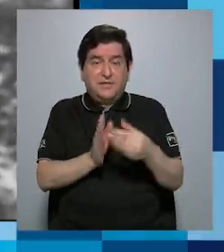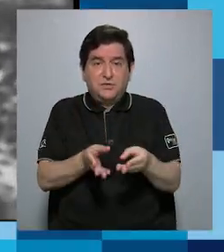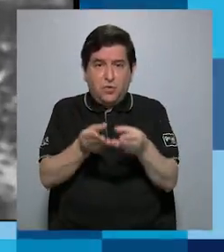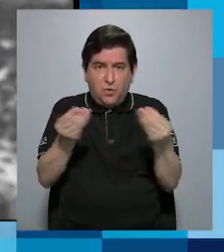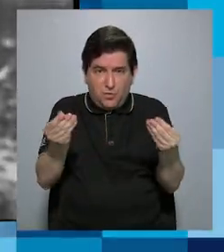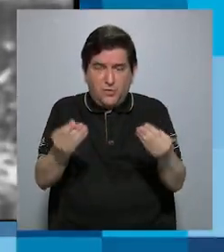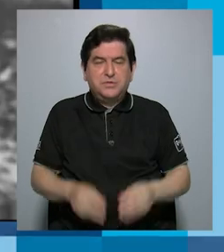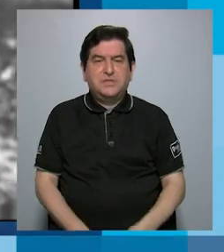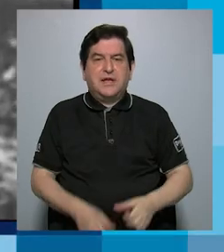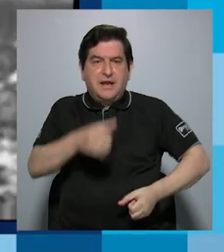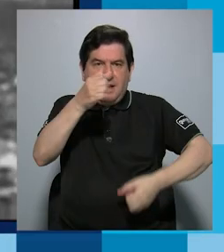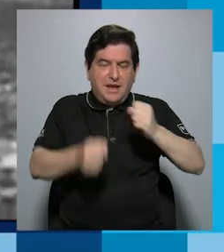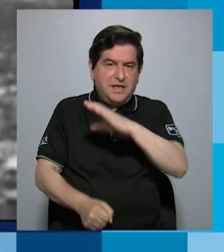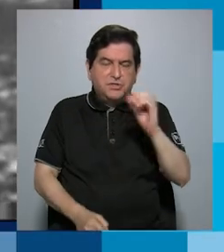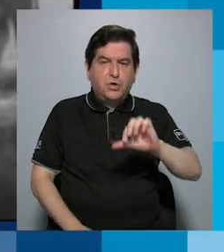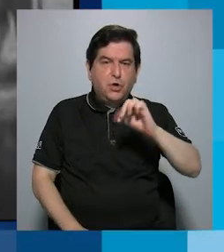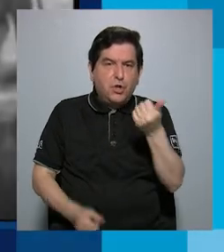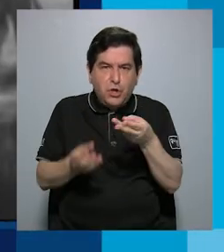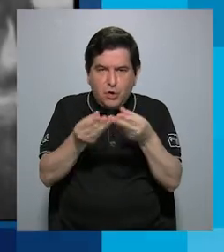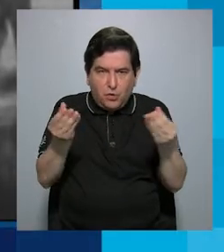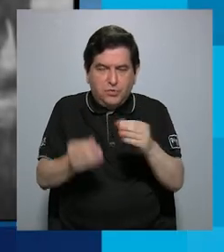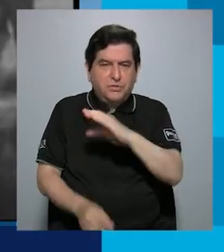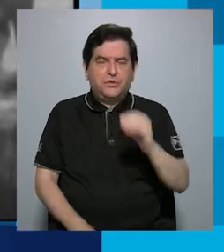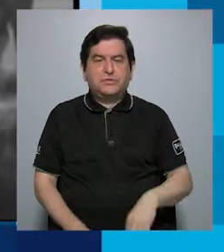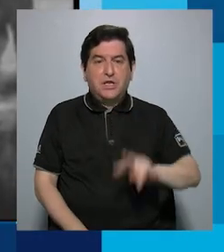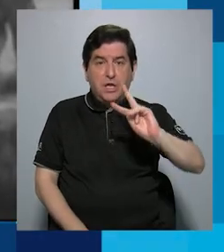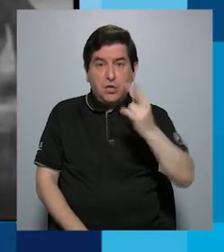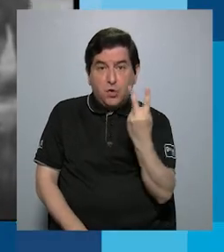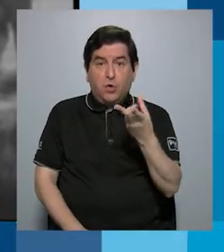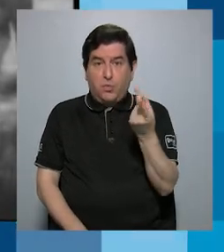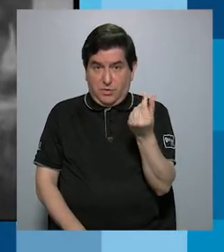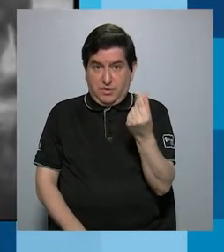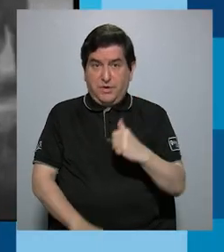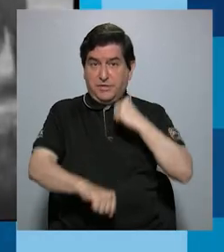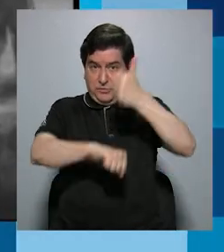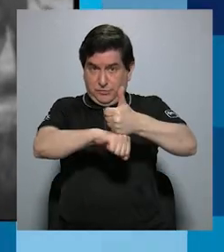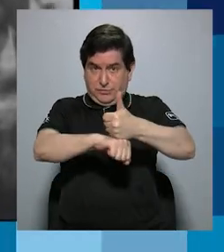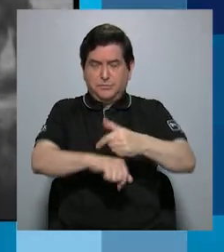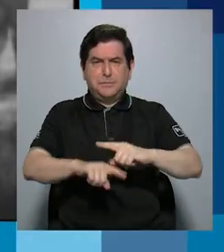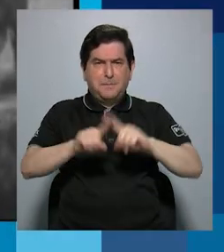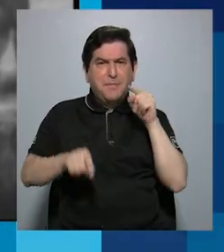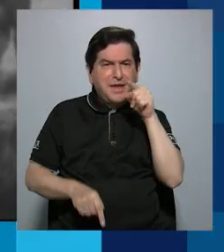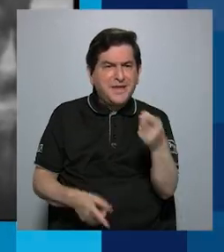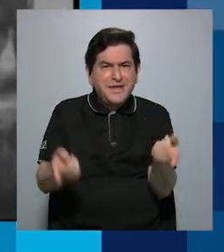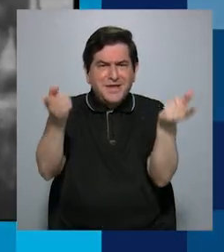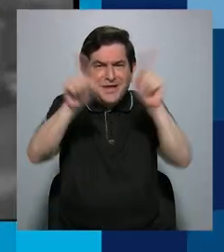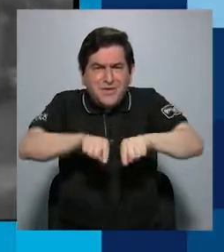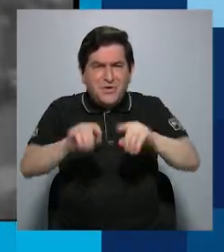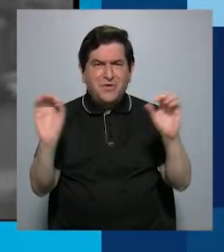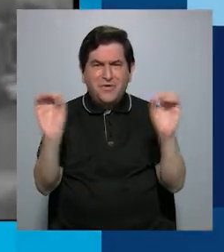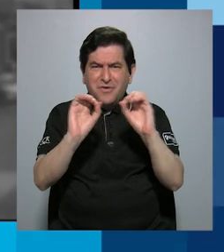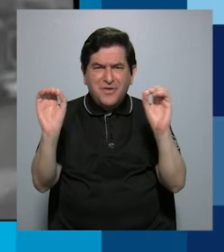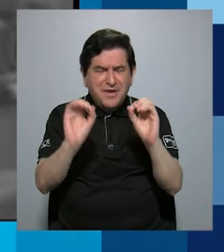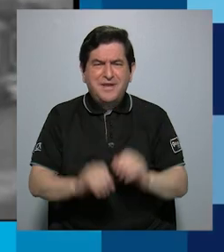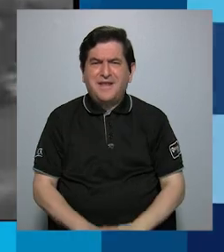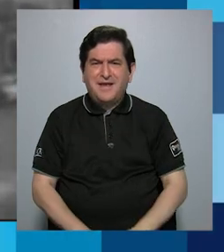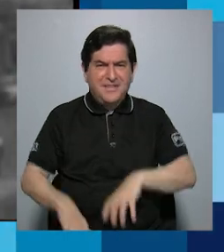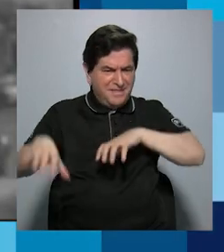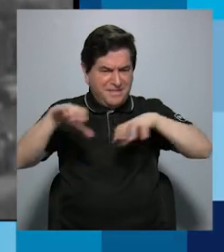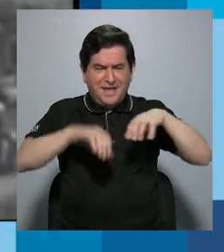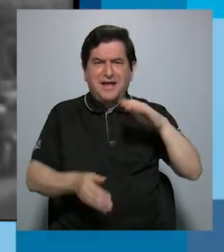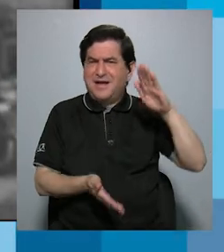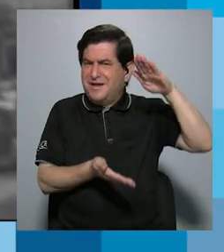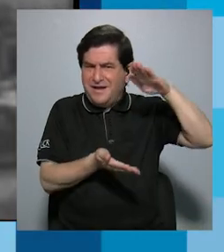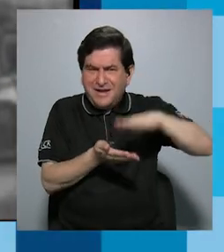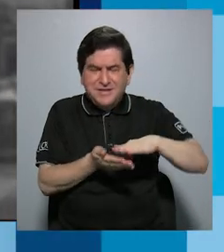producción de leche y sus derivados y duplicando los precios. Pero de esos hechos no se evidencia ninguna acción de